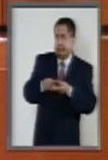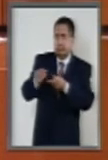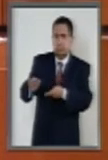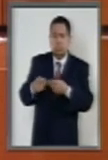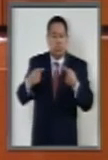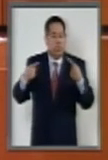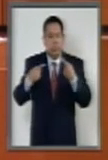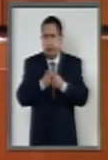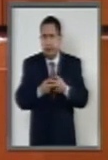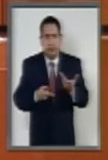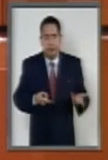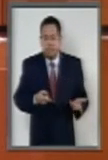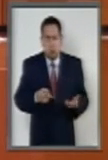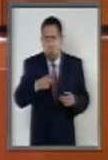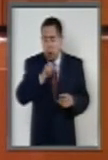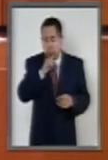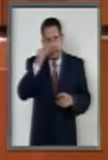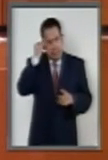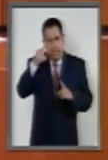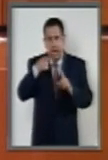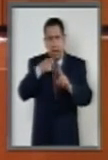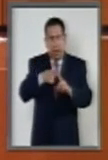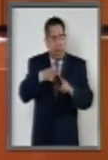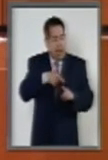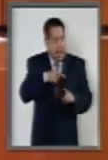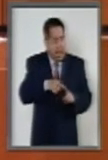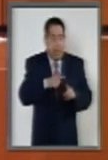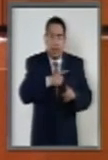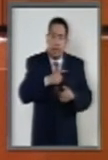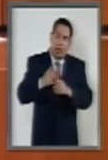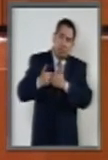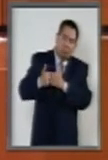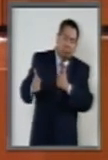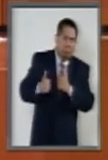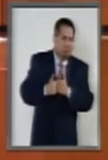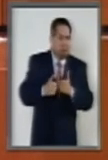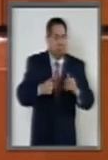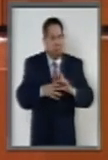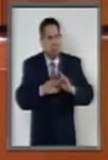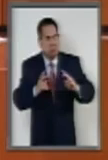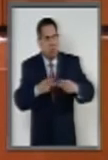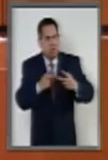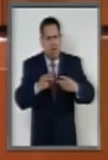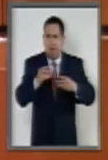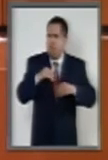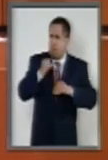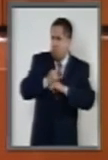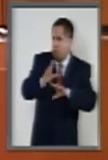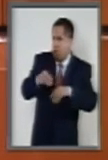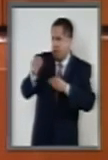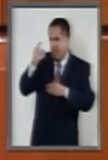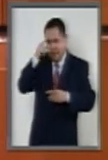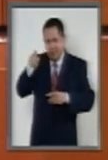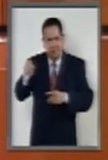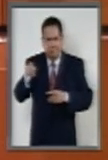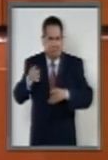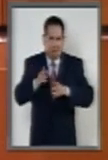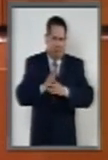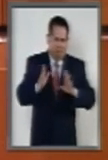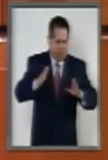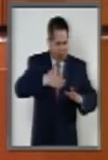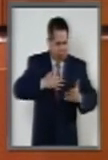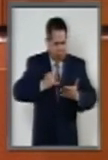naturaleza y el principio de independencia, de autonomía operativa y de